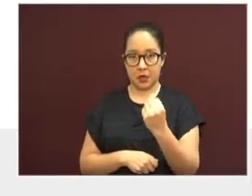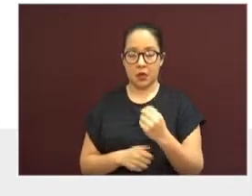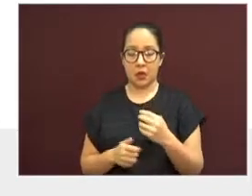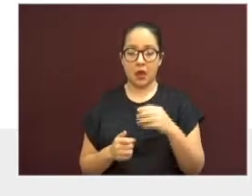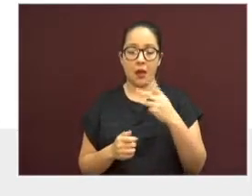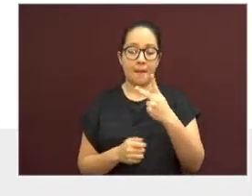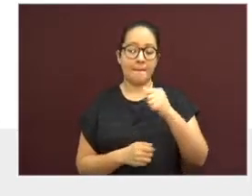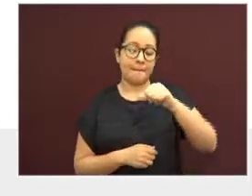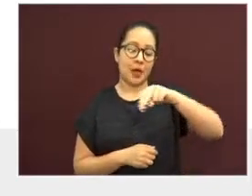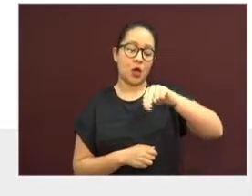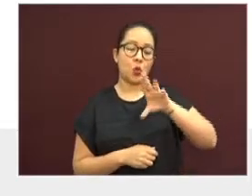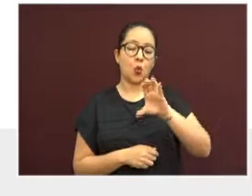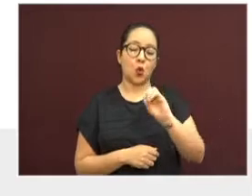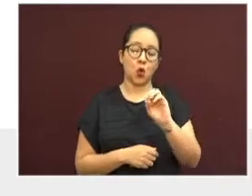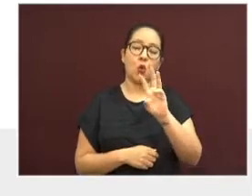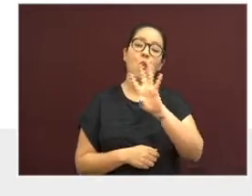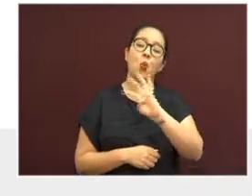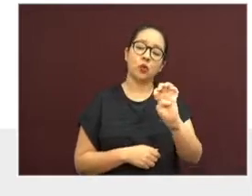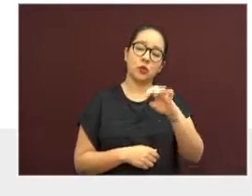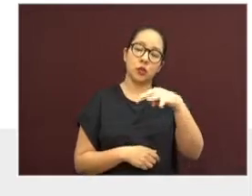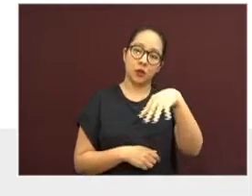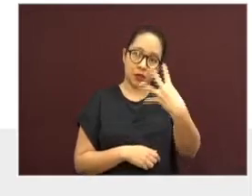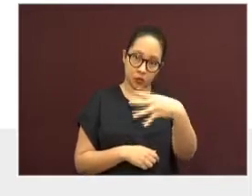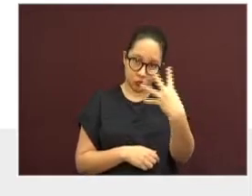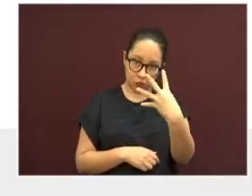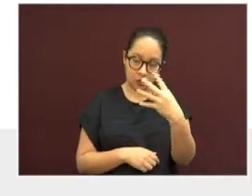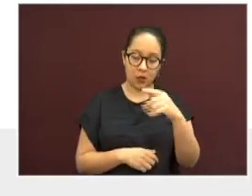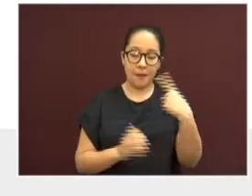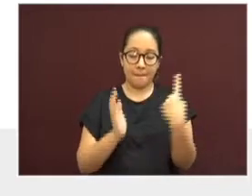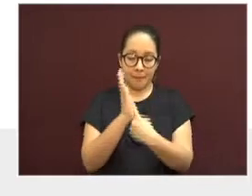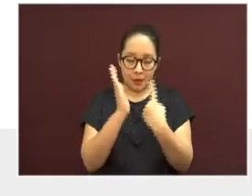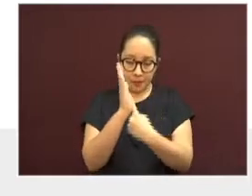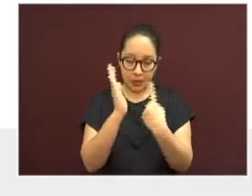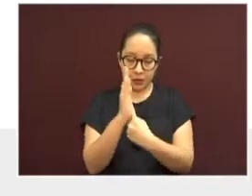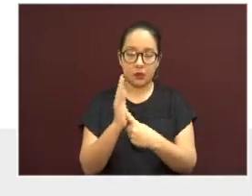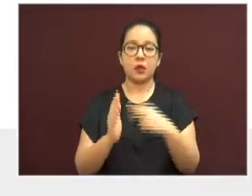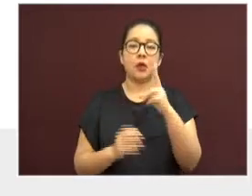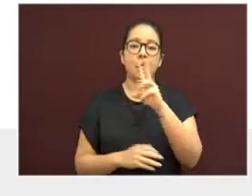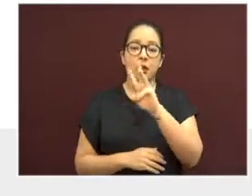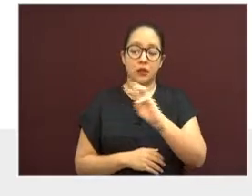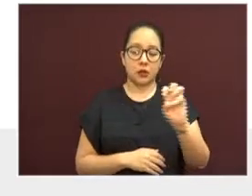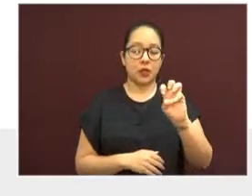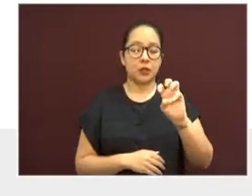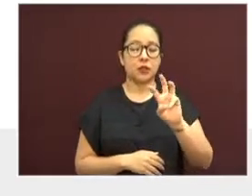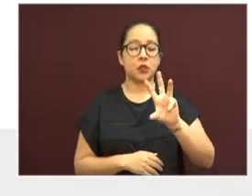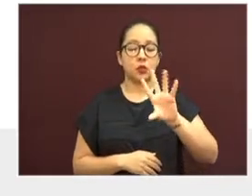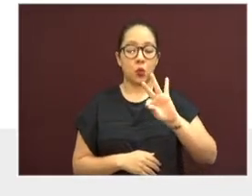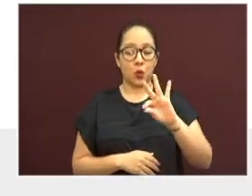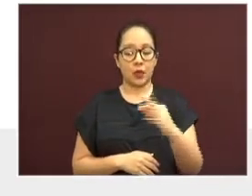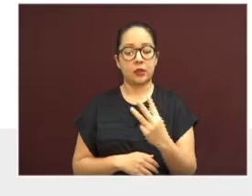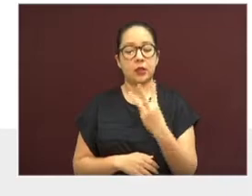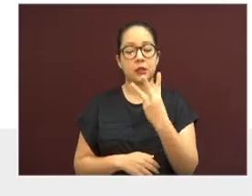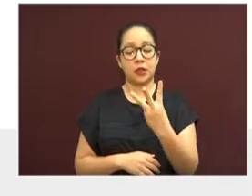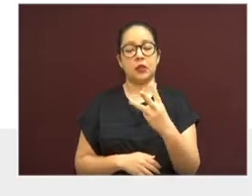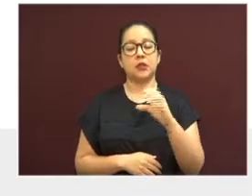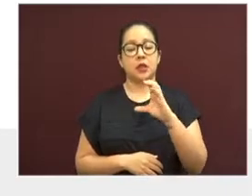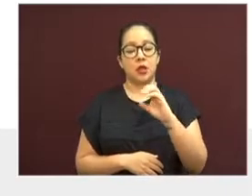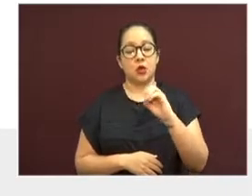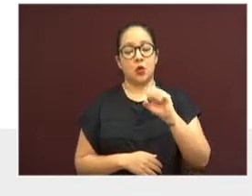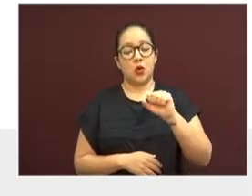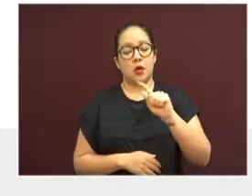Pánuco, 414. Papantla, 343. Coatzintla,